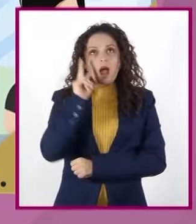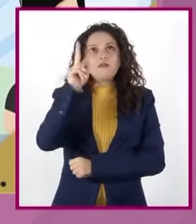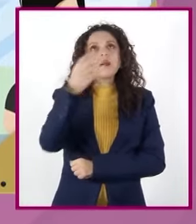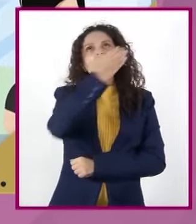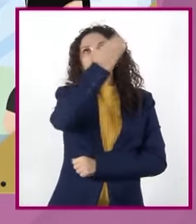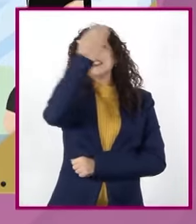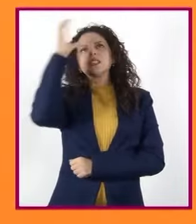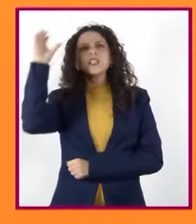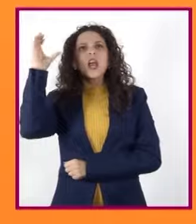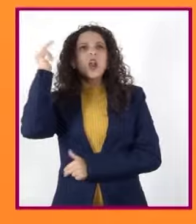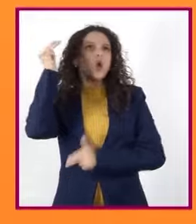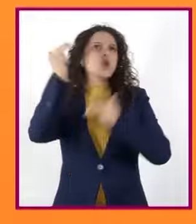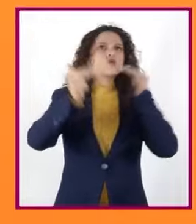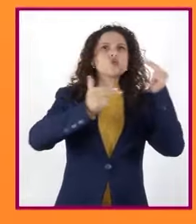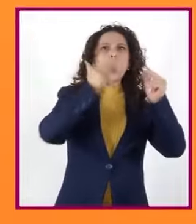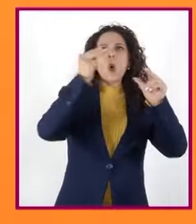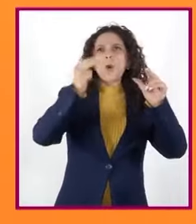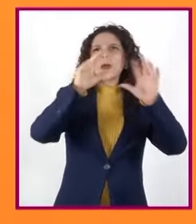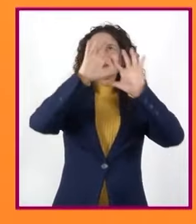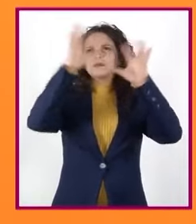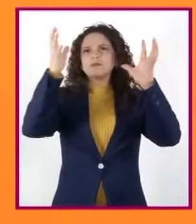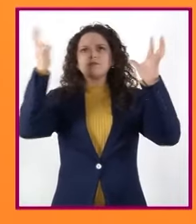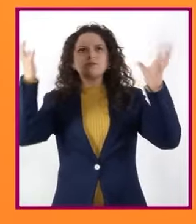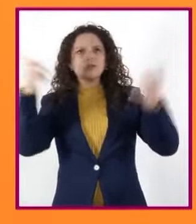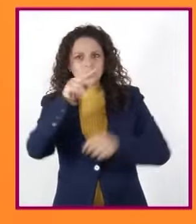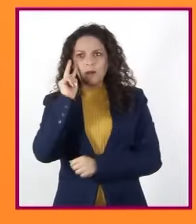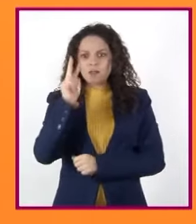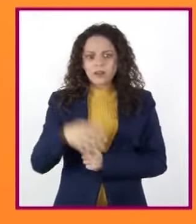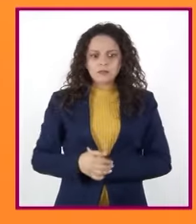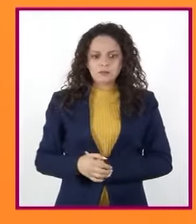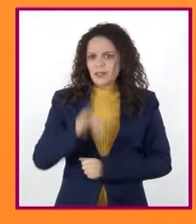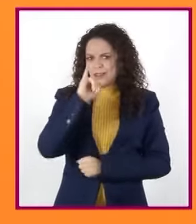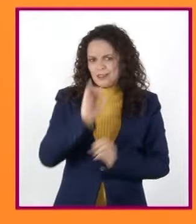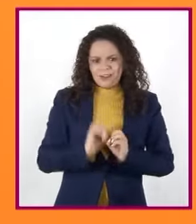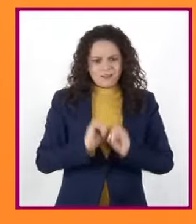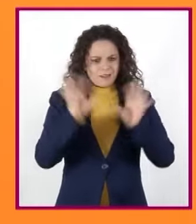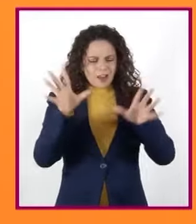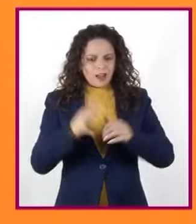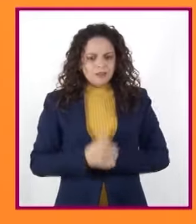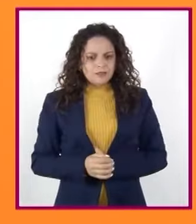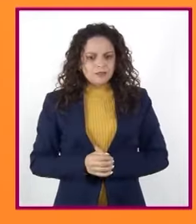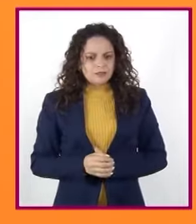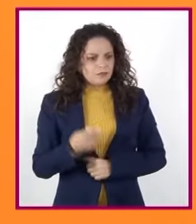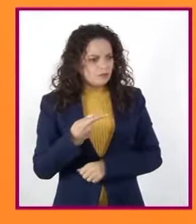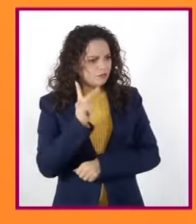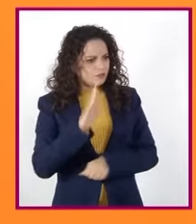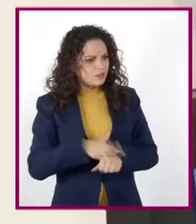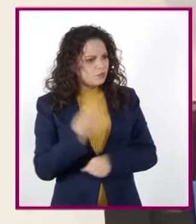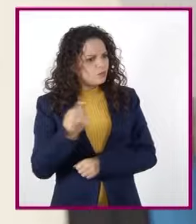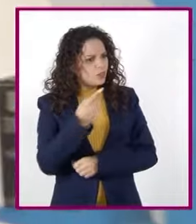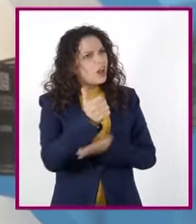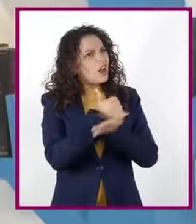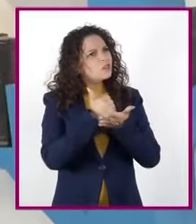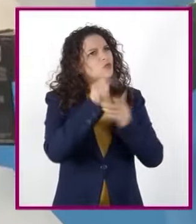las nubes? Claro, maestro. El cielo es azul, ¿verdad? Pero, ¿por qué es azul?